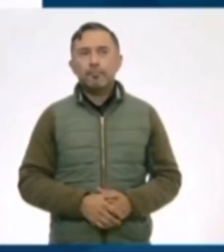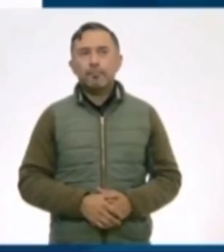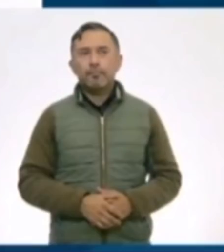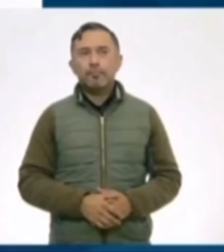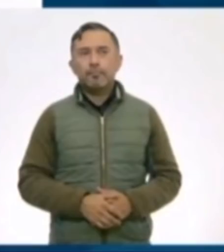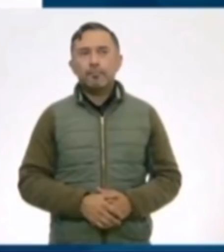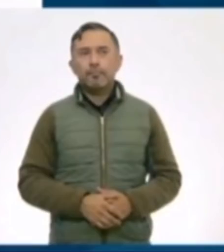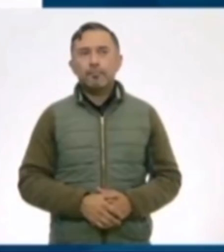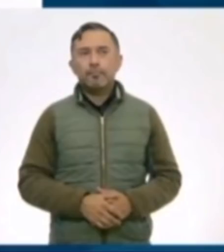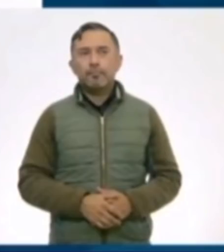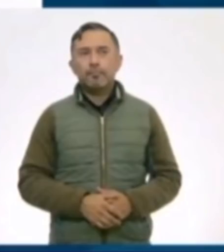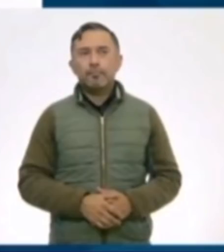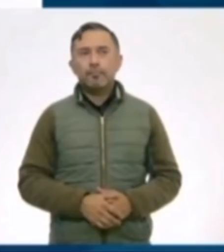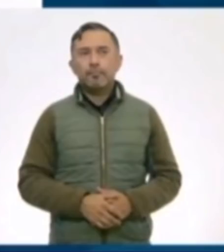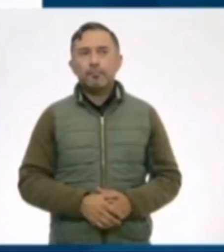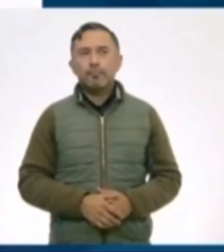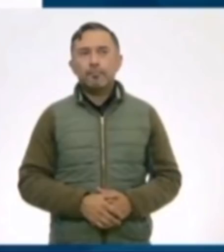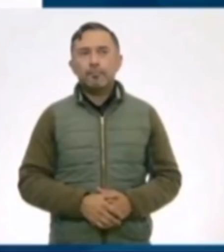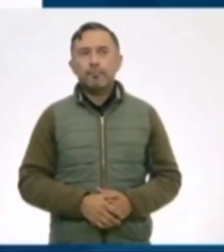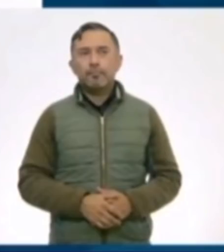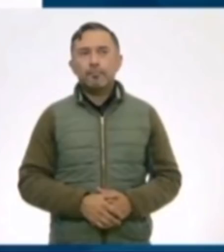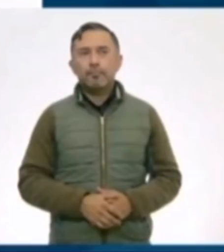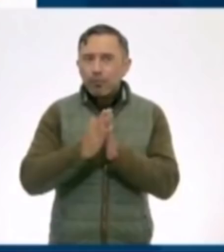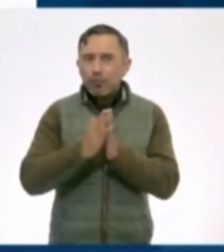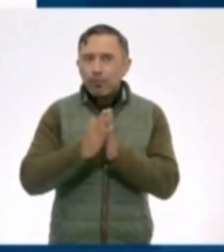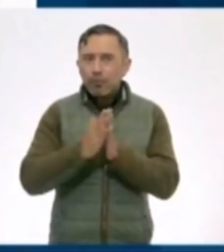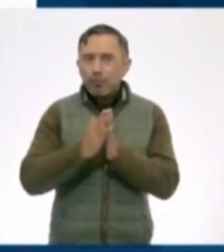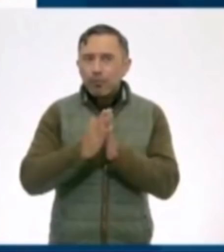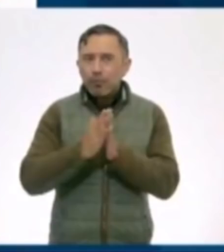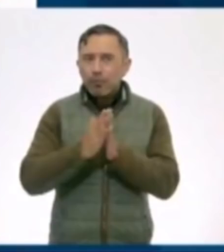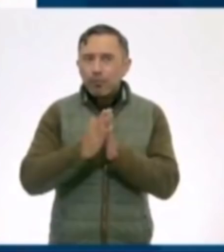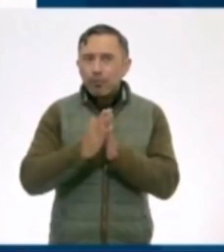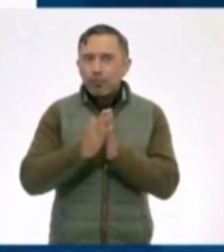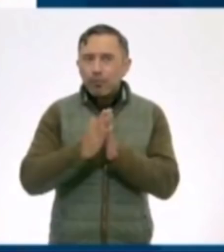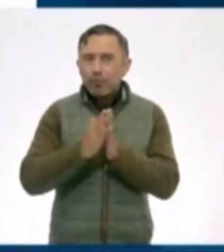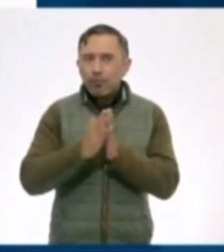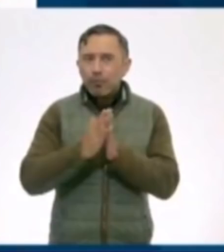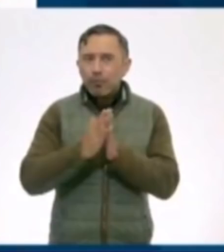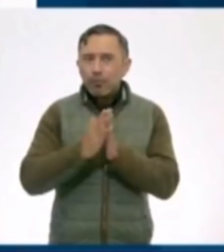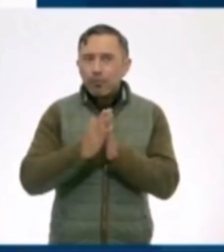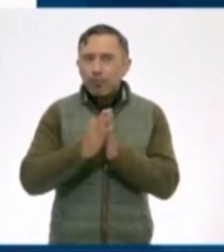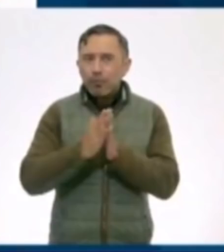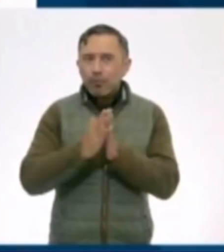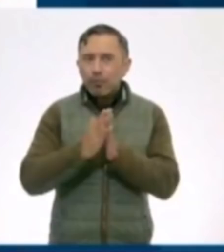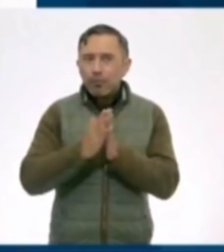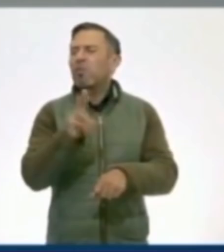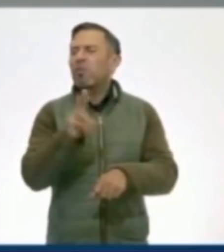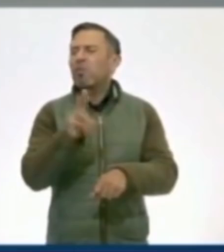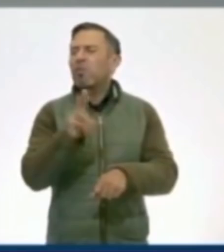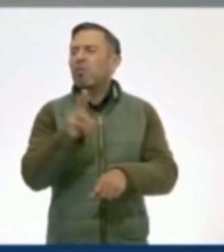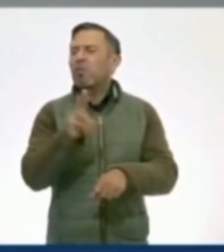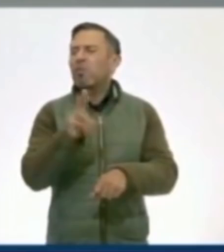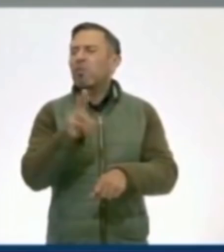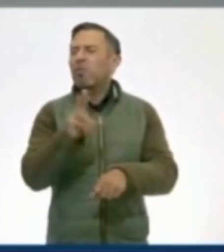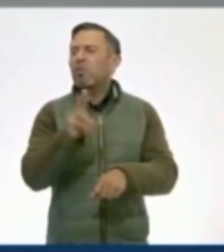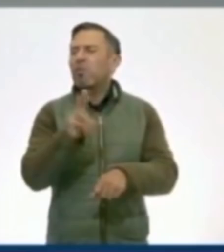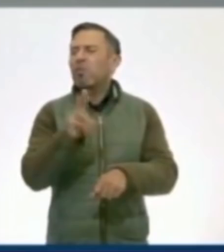En esta imagen parece que un niño está burlándose de una niña. En la siguiente imagen podemos ver a un niño que le quita su comida a otro.